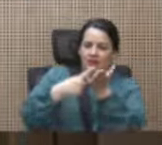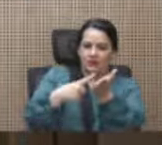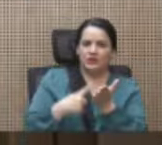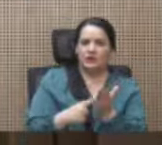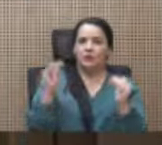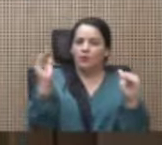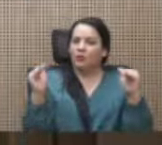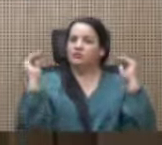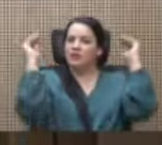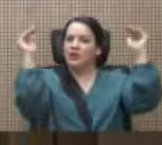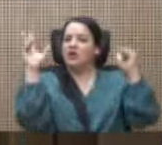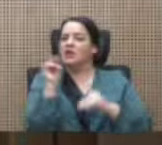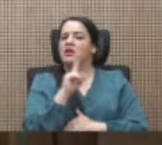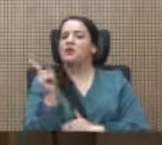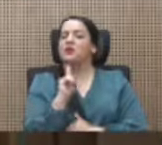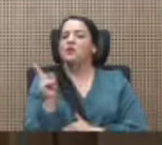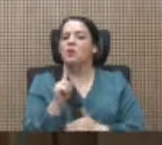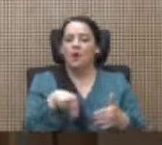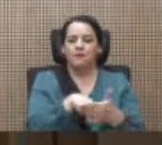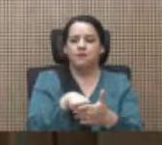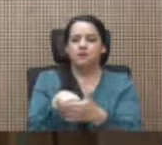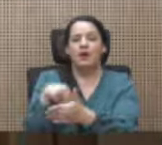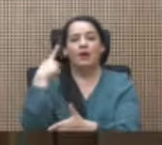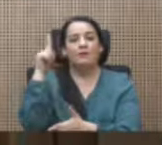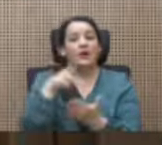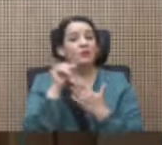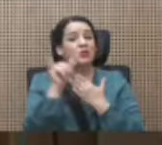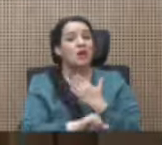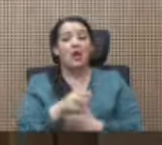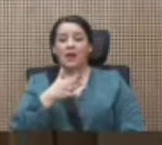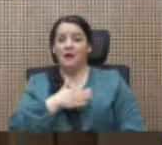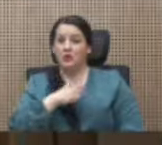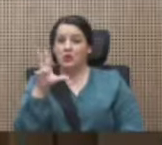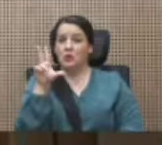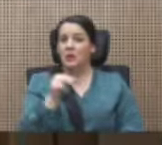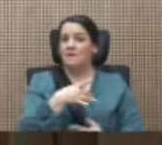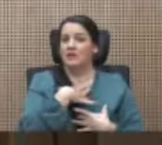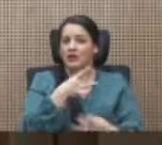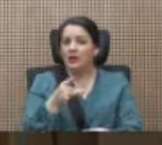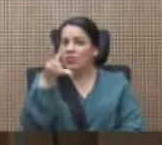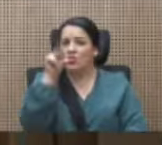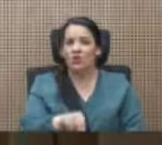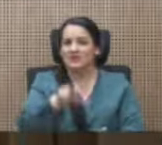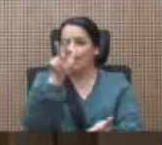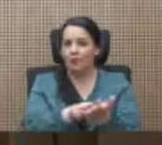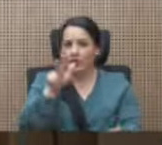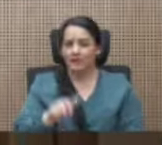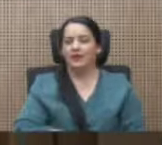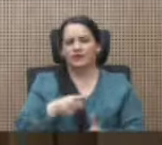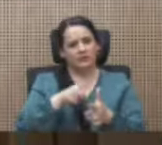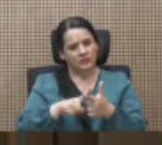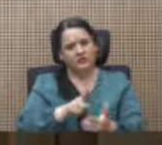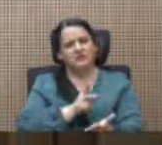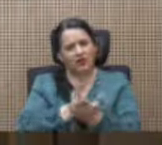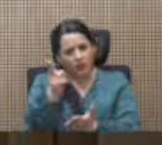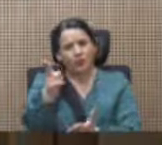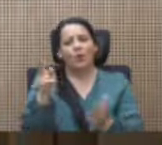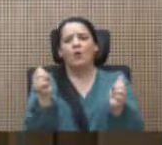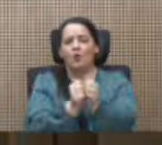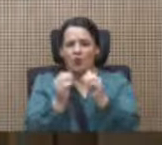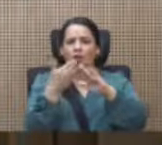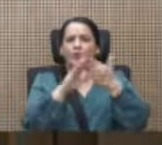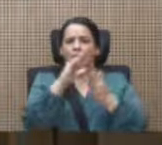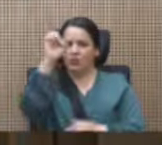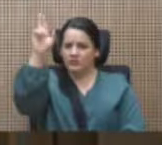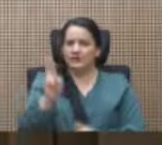pararse en la manguera para que los proyectos que a mí no me interesan no se aprueben así que seamos sinceros con el pueblo costarricense